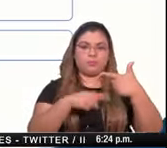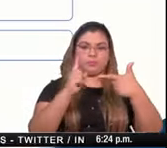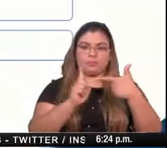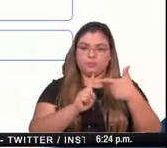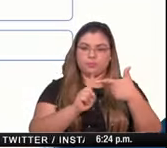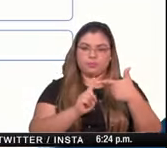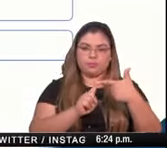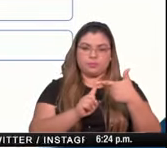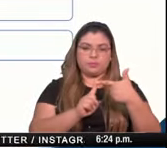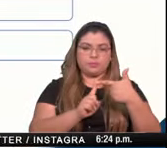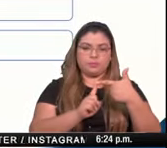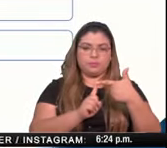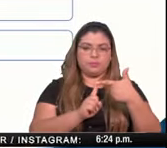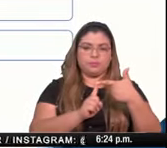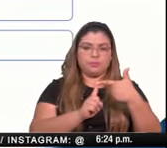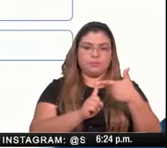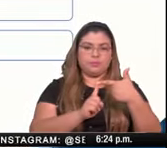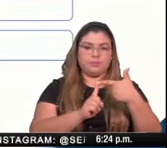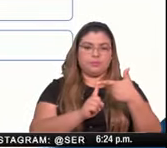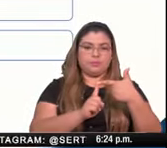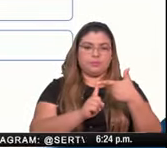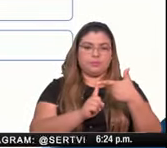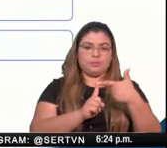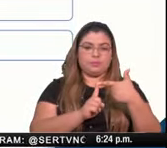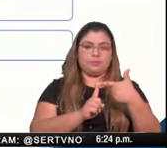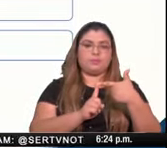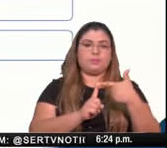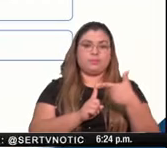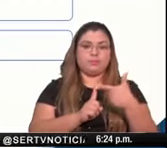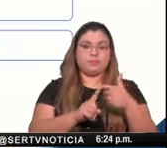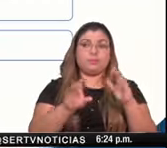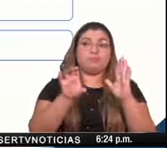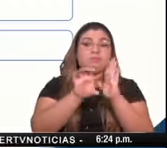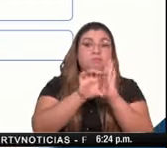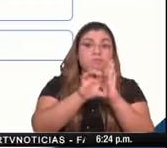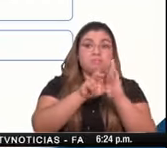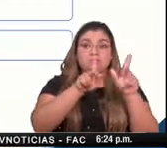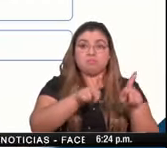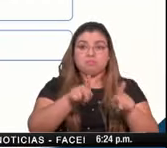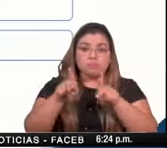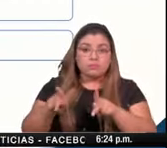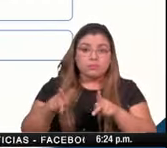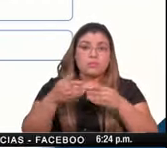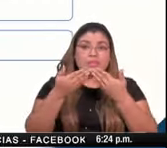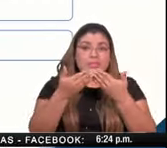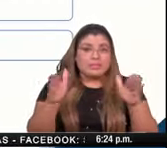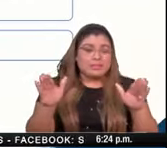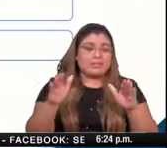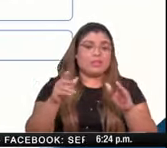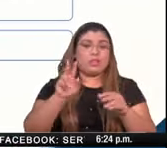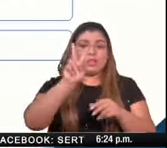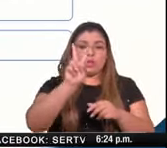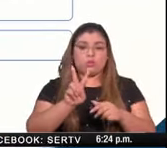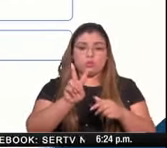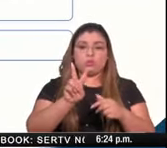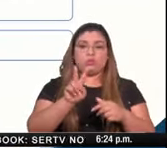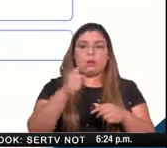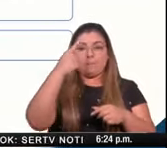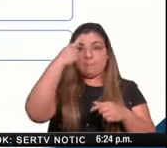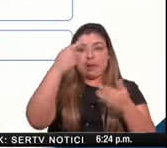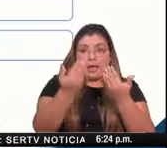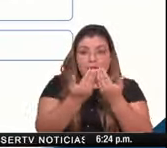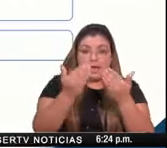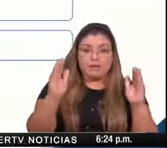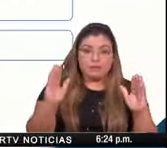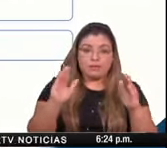segundo nivel es el desborde de uno de los indicadores de la apertura luego el desborde de dos indicadores para